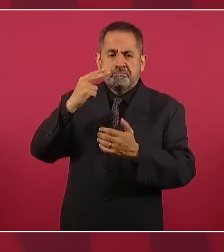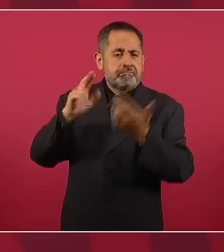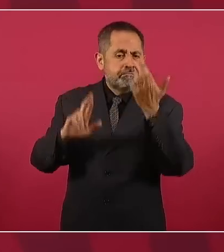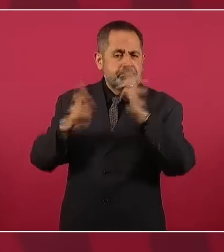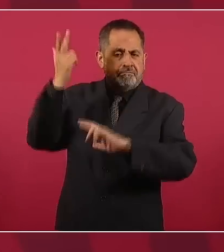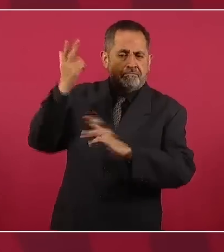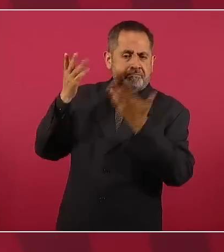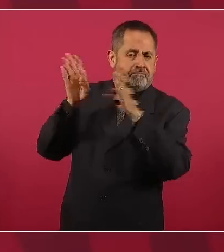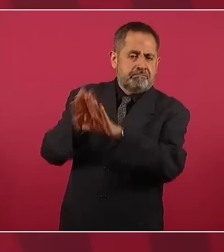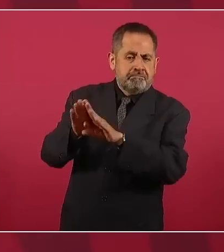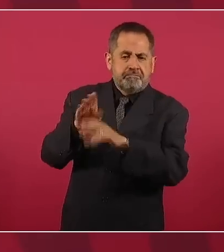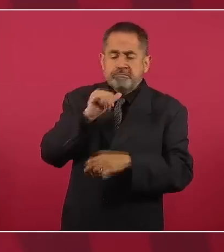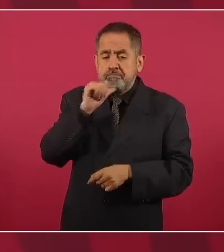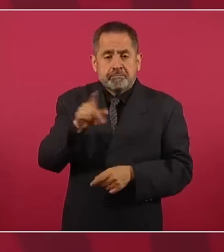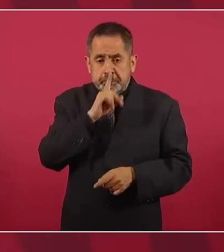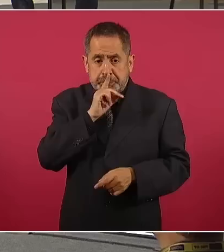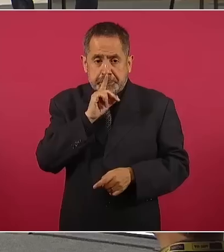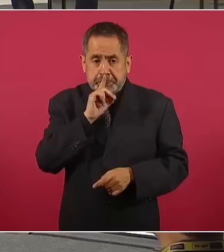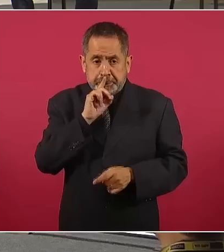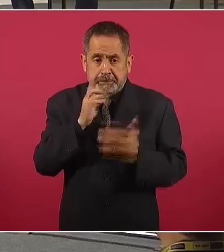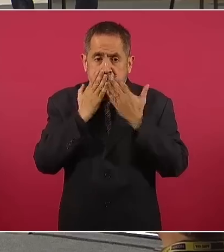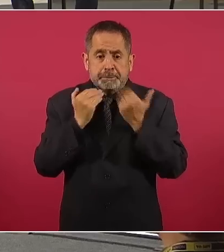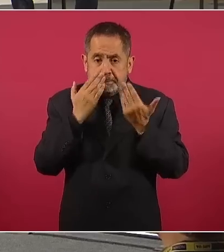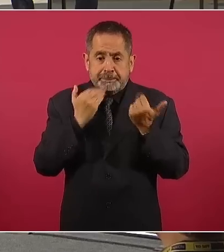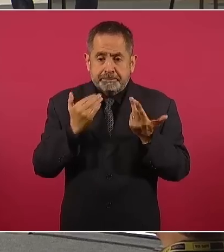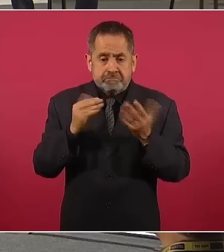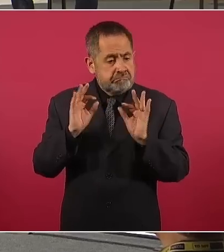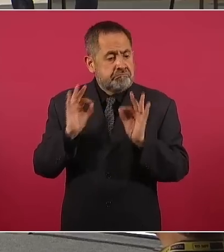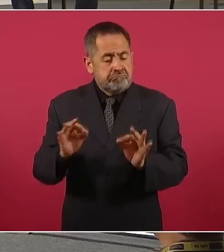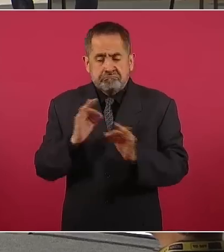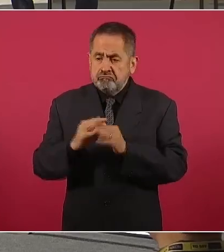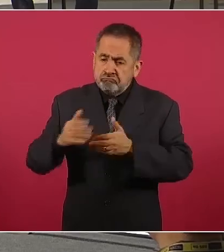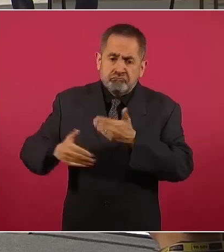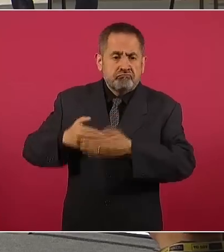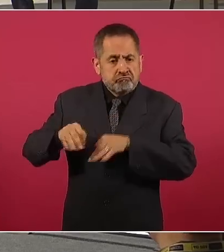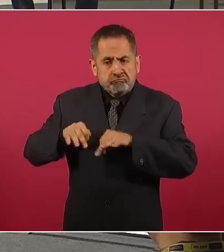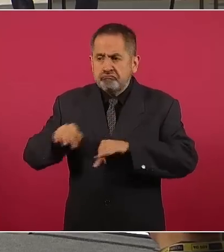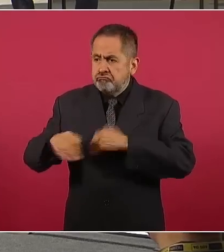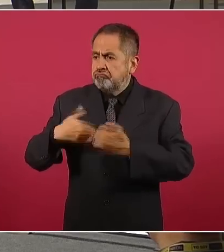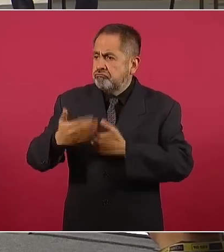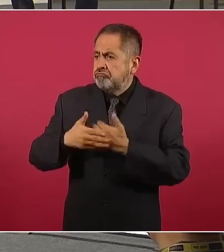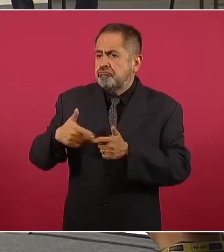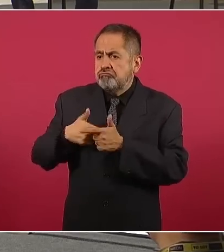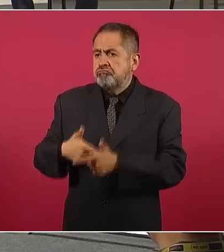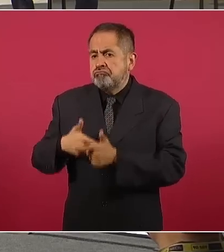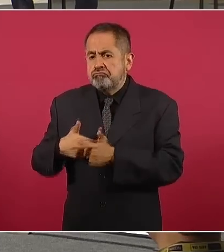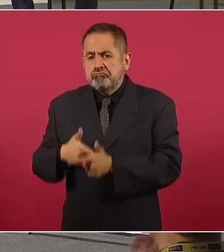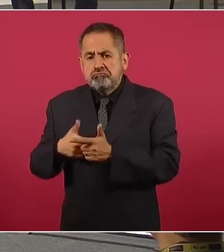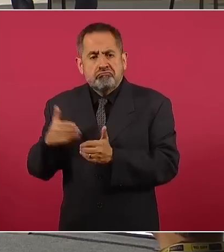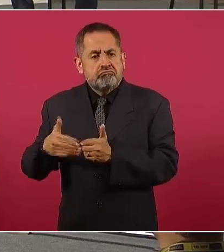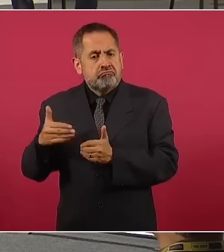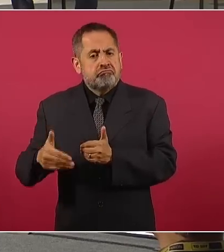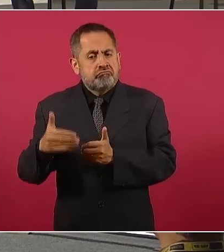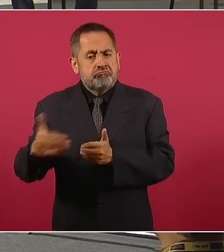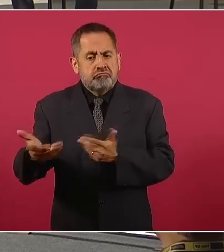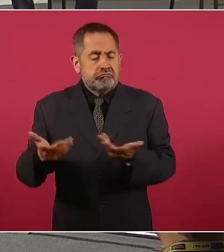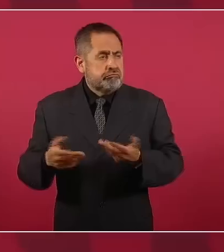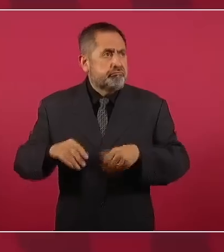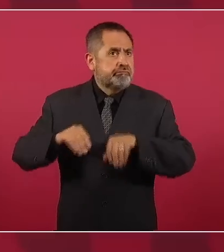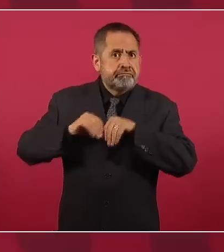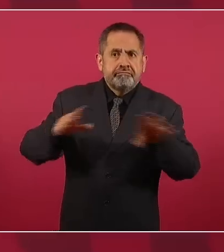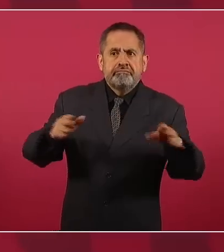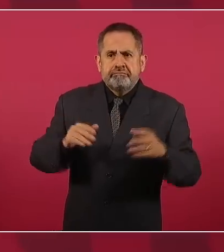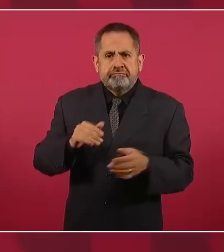esto no se ha dado a conocer,